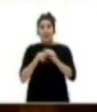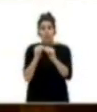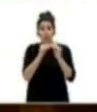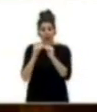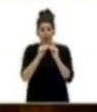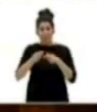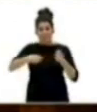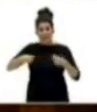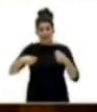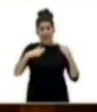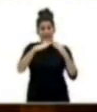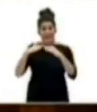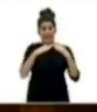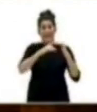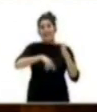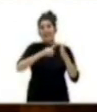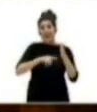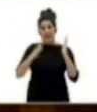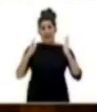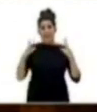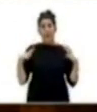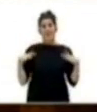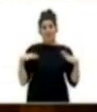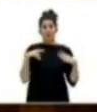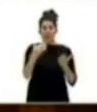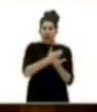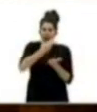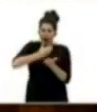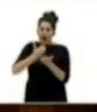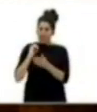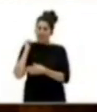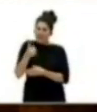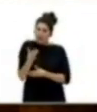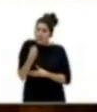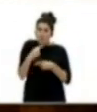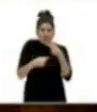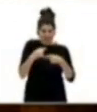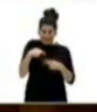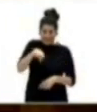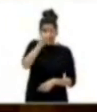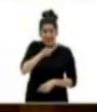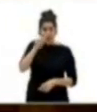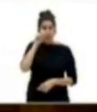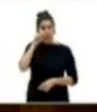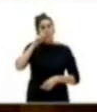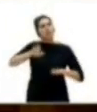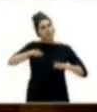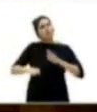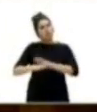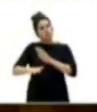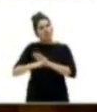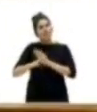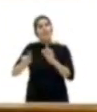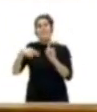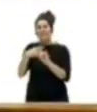viviendas de alquiler vacacional, que genera riqueza y trabajo para muchas familias en Canarias con un turismo sostenible y de